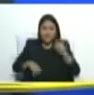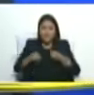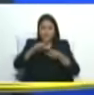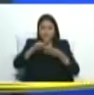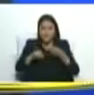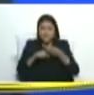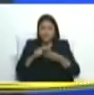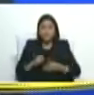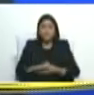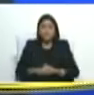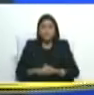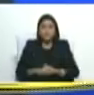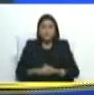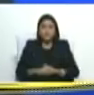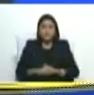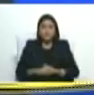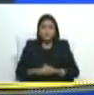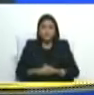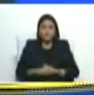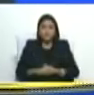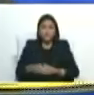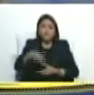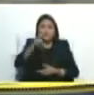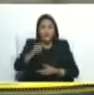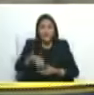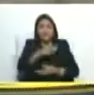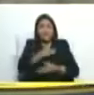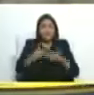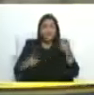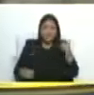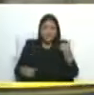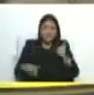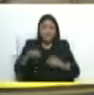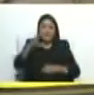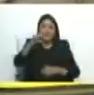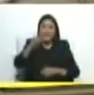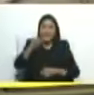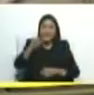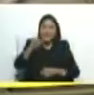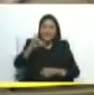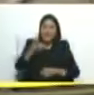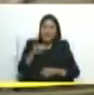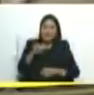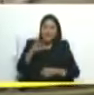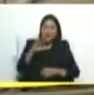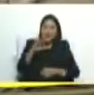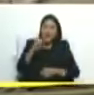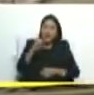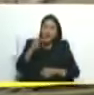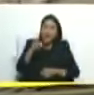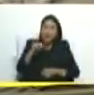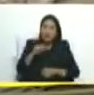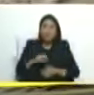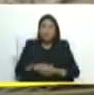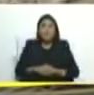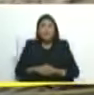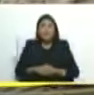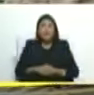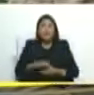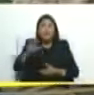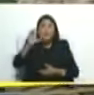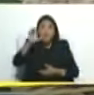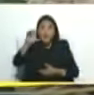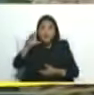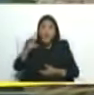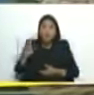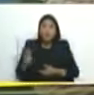el presidente de la CARICOM primer ministro de Dominica Rúz Beléquerre y cara a cara